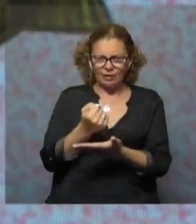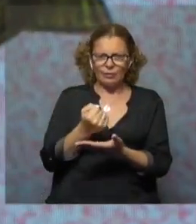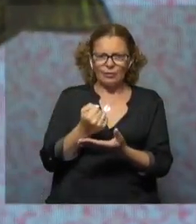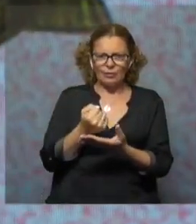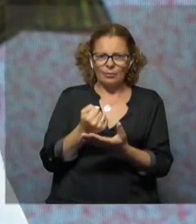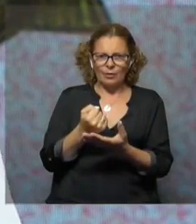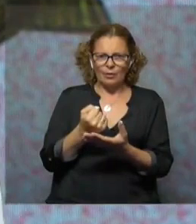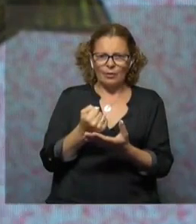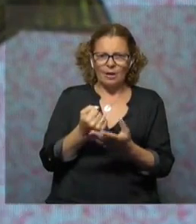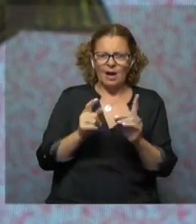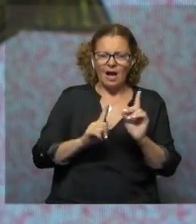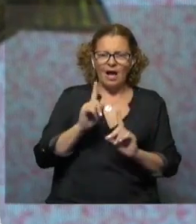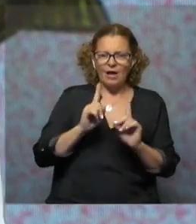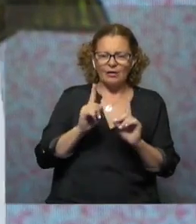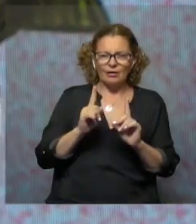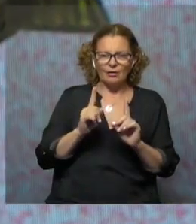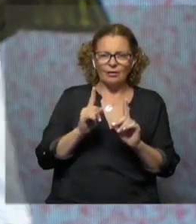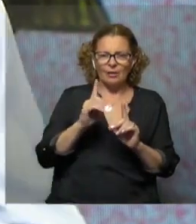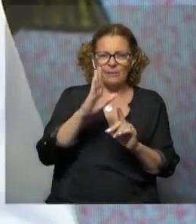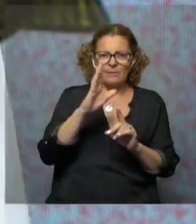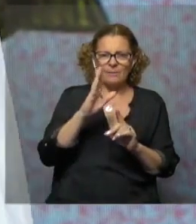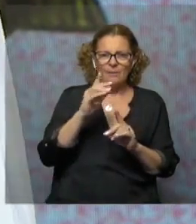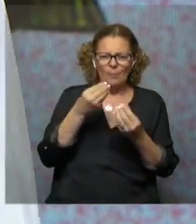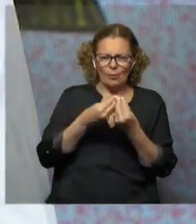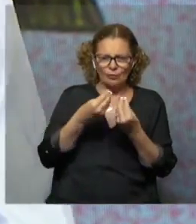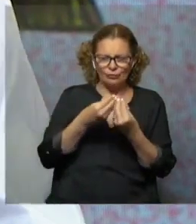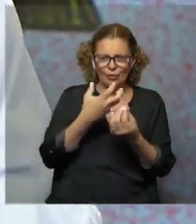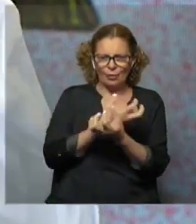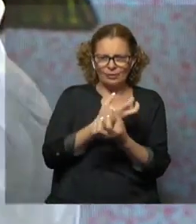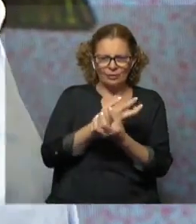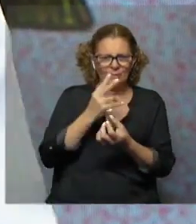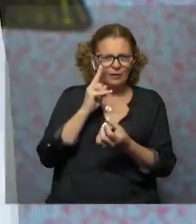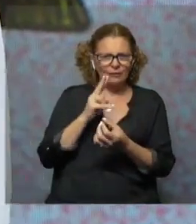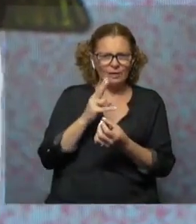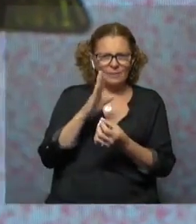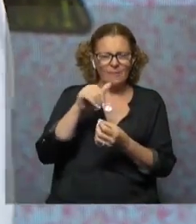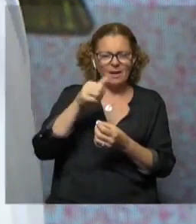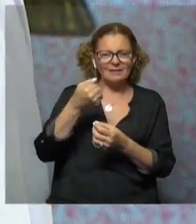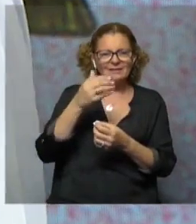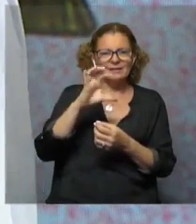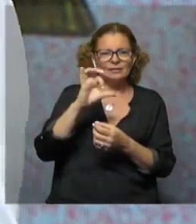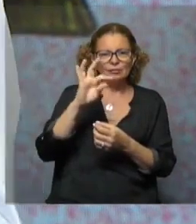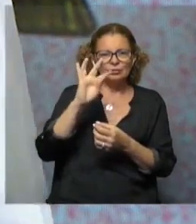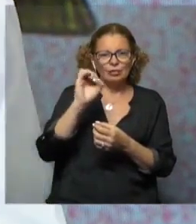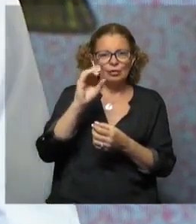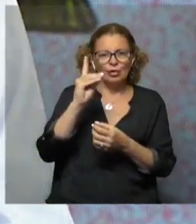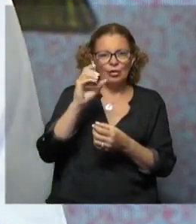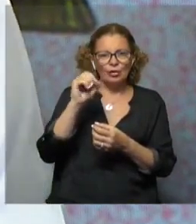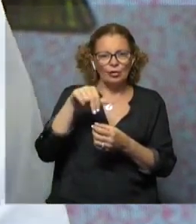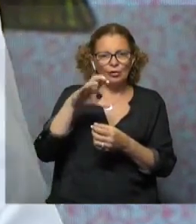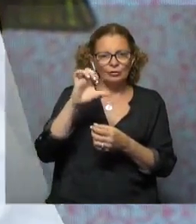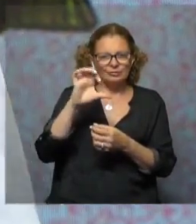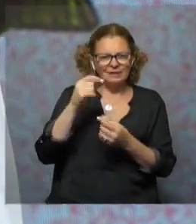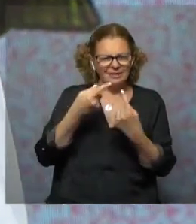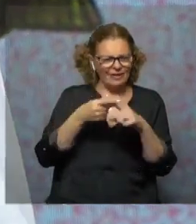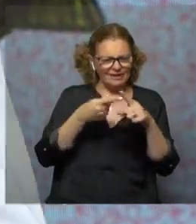tesoro de paleontología ahí, donde empezaron a ver que había mastodontes, que había tigre, diente de sable,